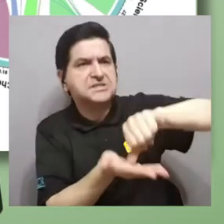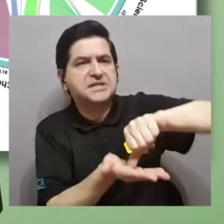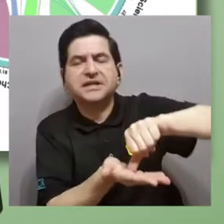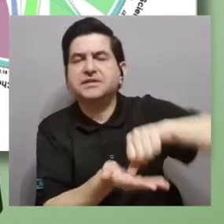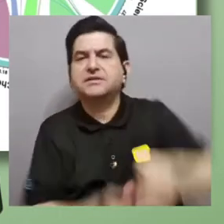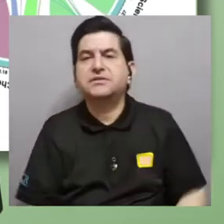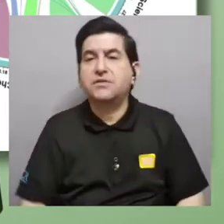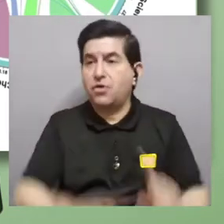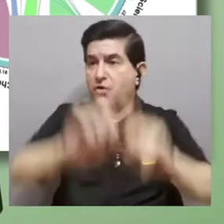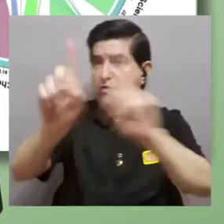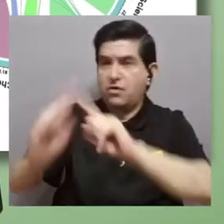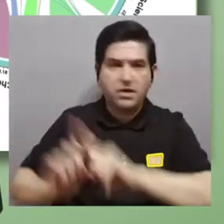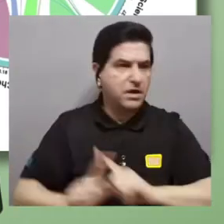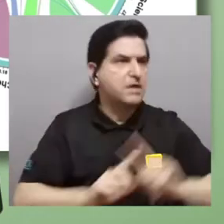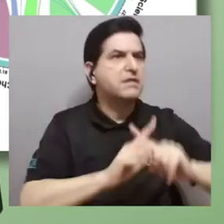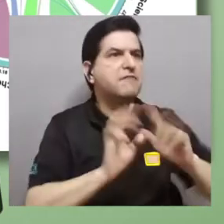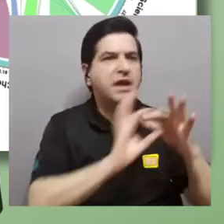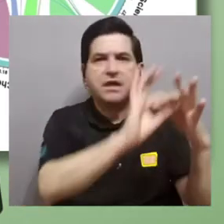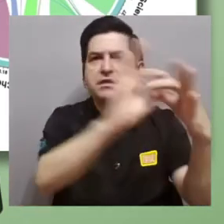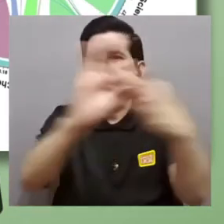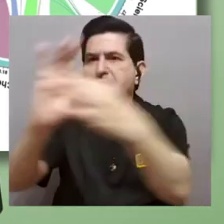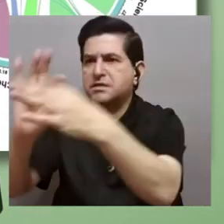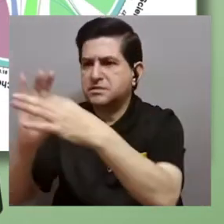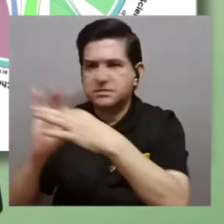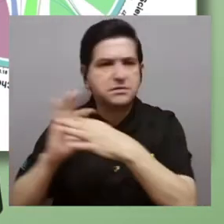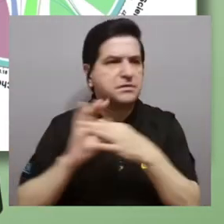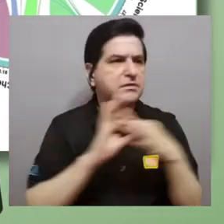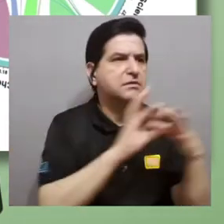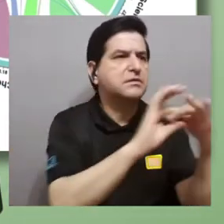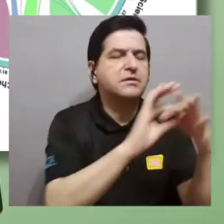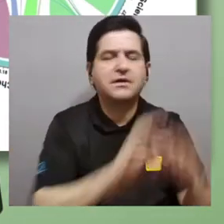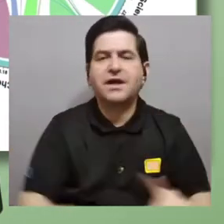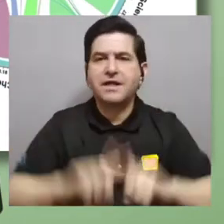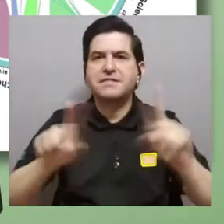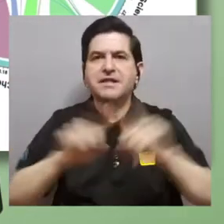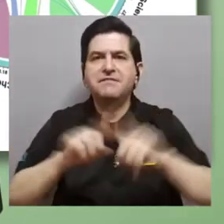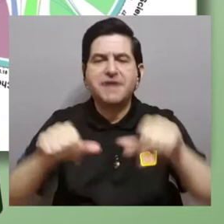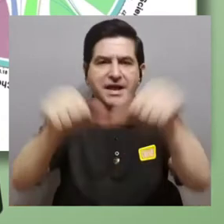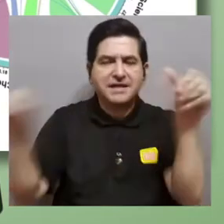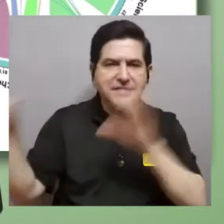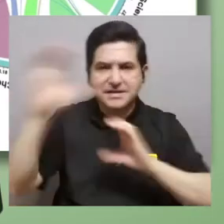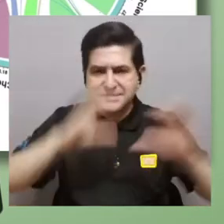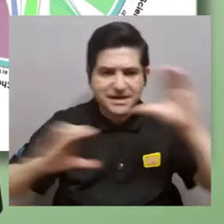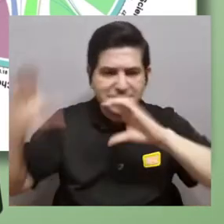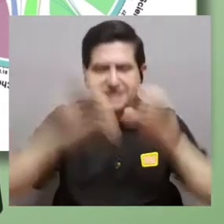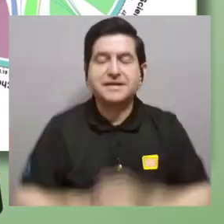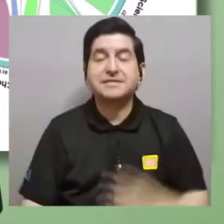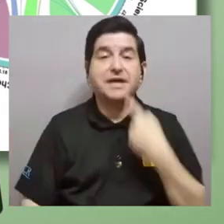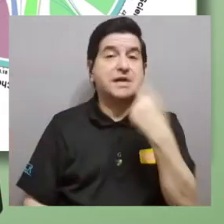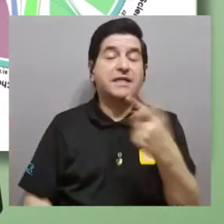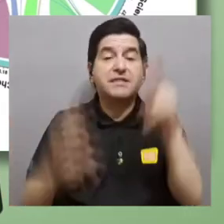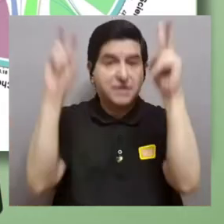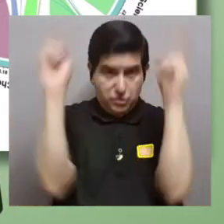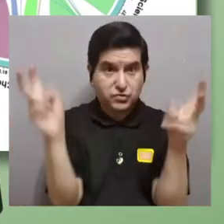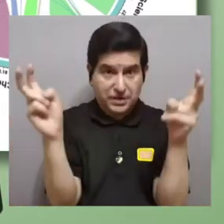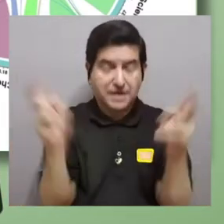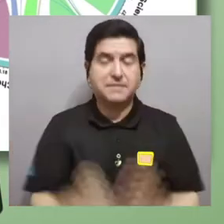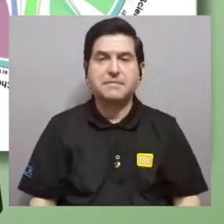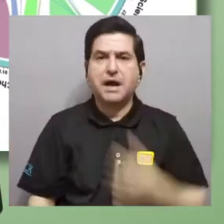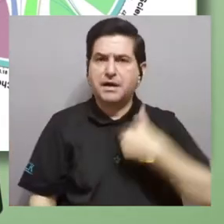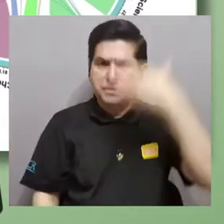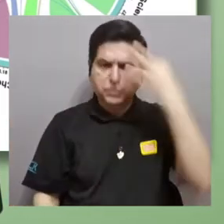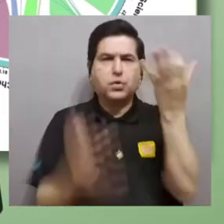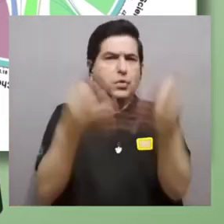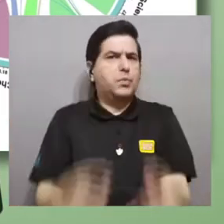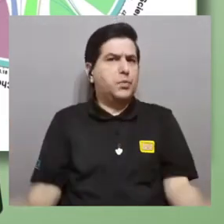el centro y las muchas posibles relaciones, esa interdisciplinariedad que yo les comento en el título,